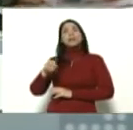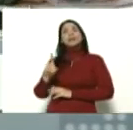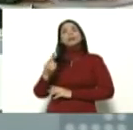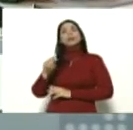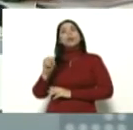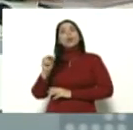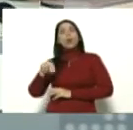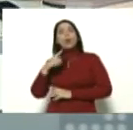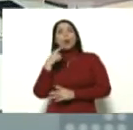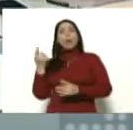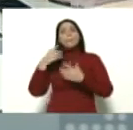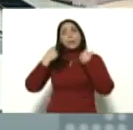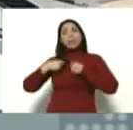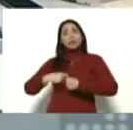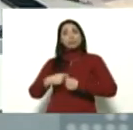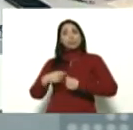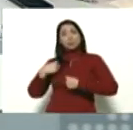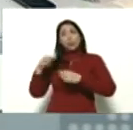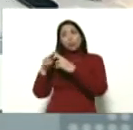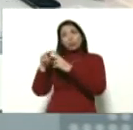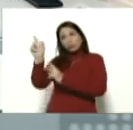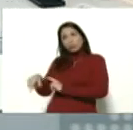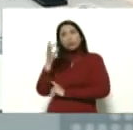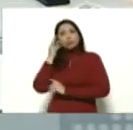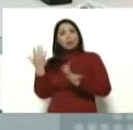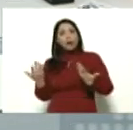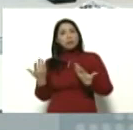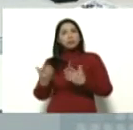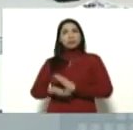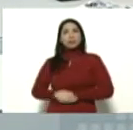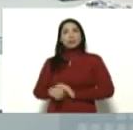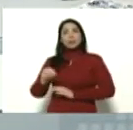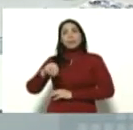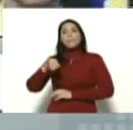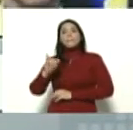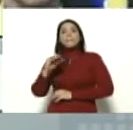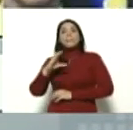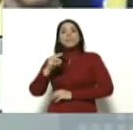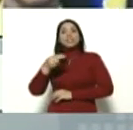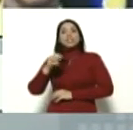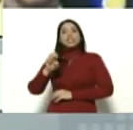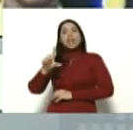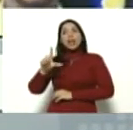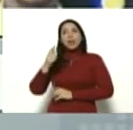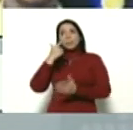de badminton, la conocí, Michelle Martínez Machuca,